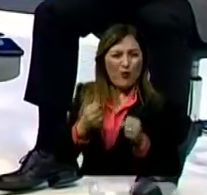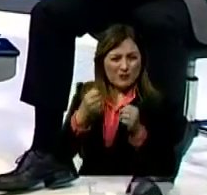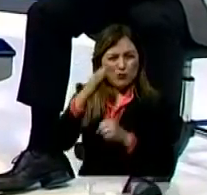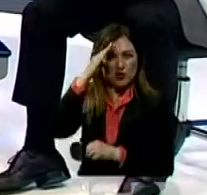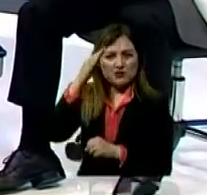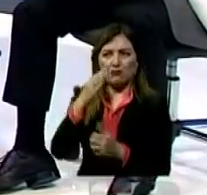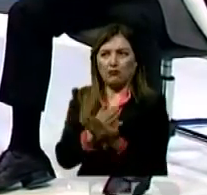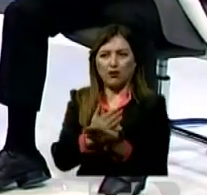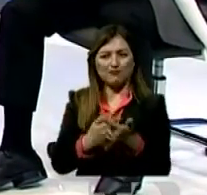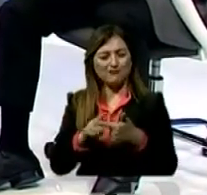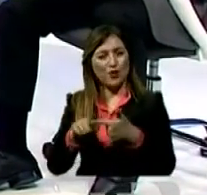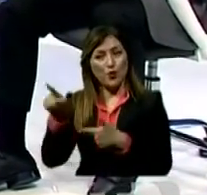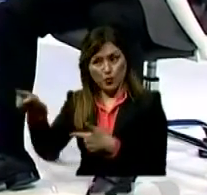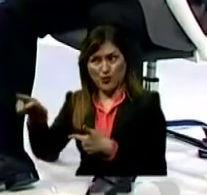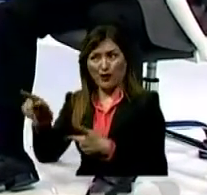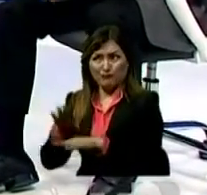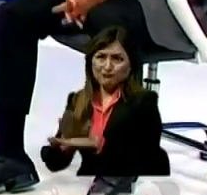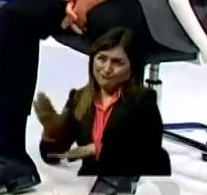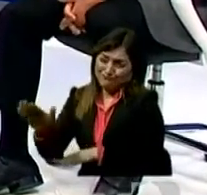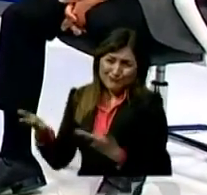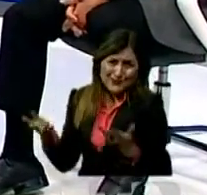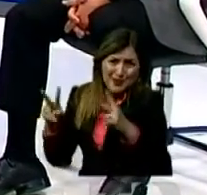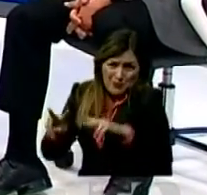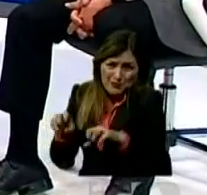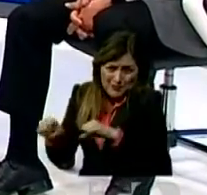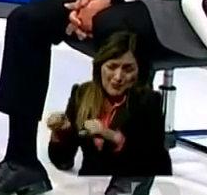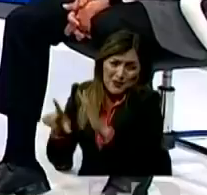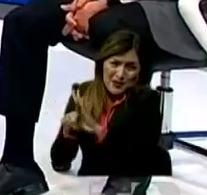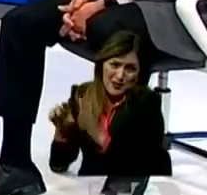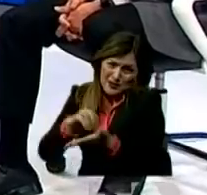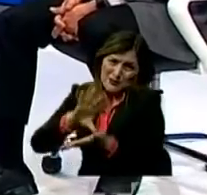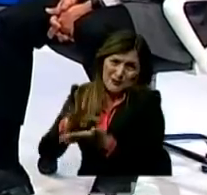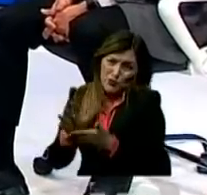está poniéndole un freno al trámite de leyes que tiene que hacer la Asamblea.